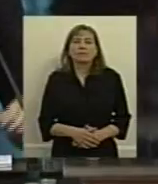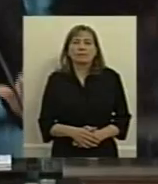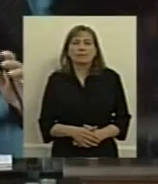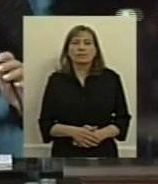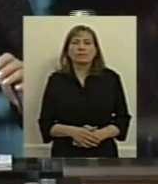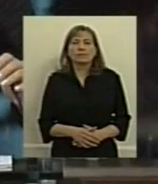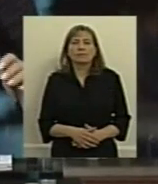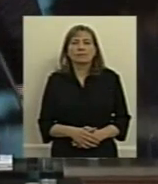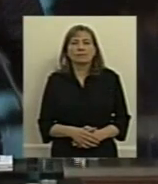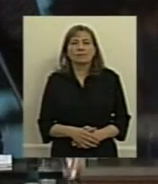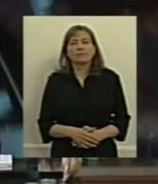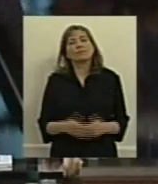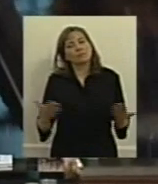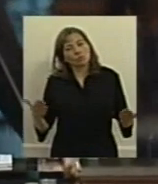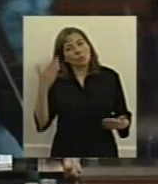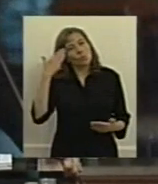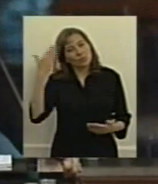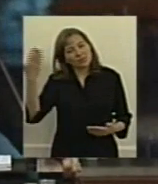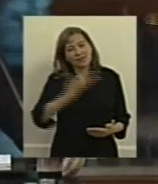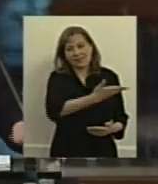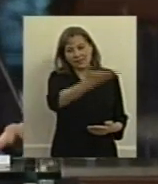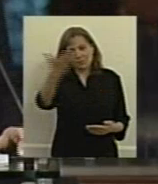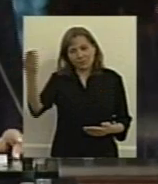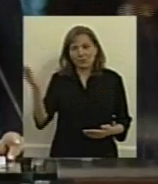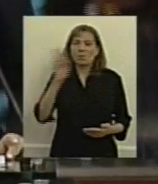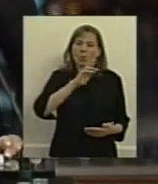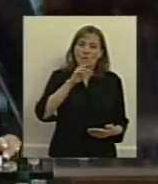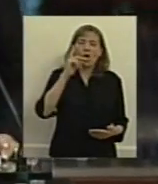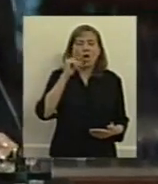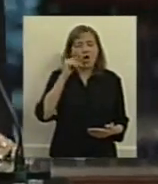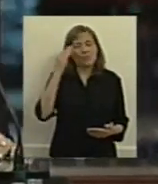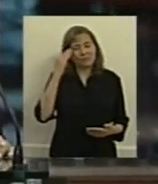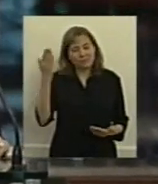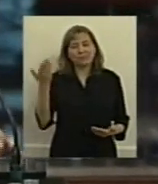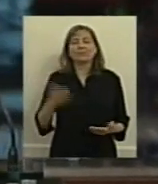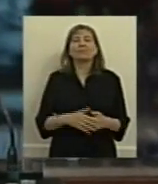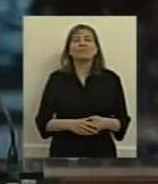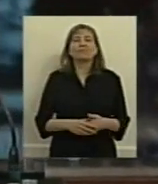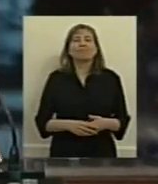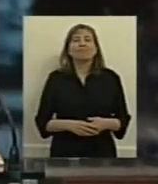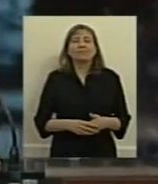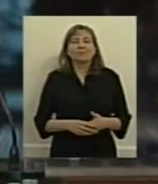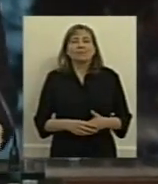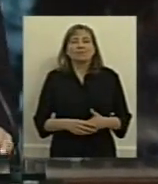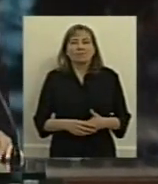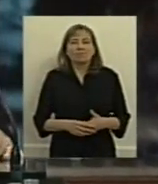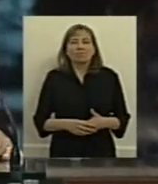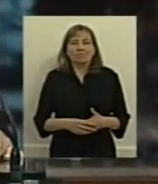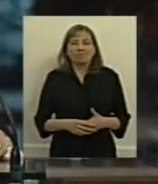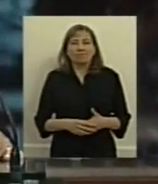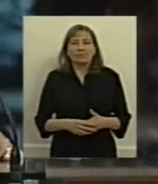bueno muy buenas tardes a todos y a todas realmente creo que estamos